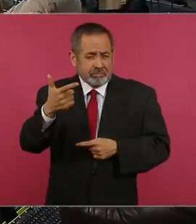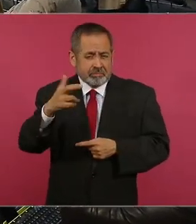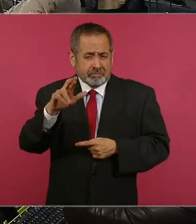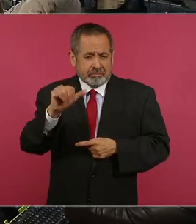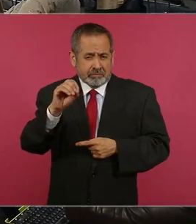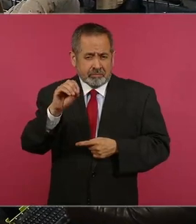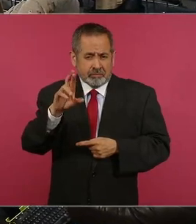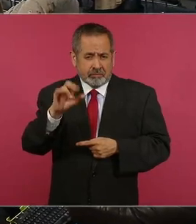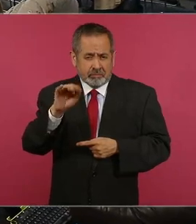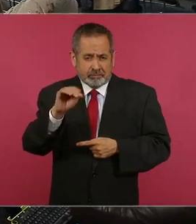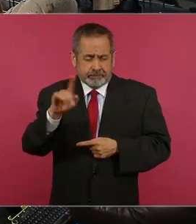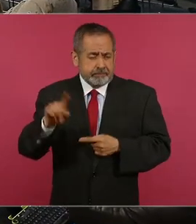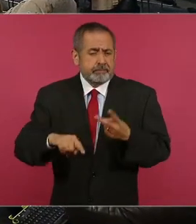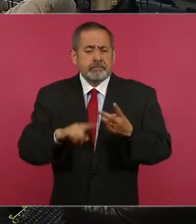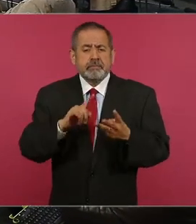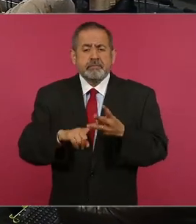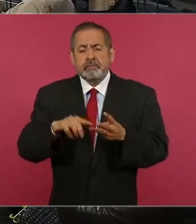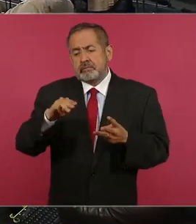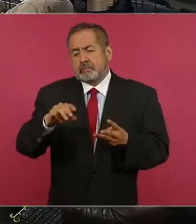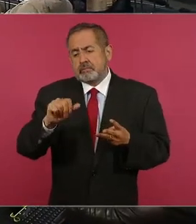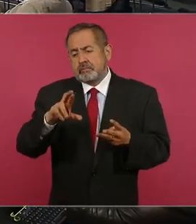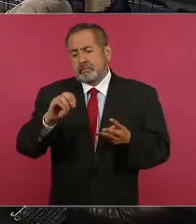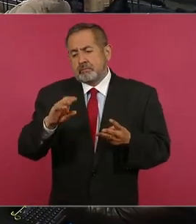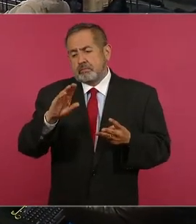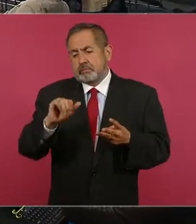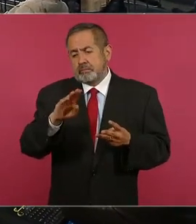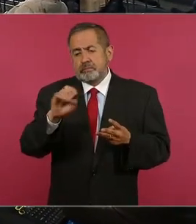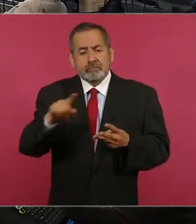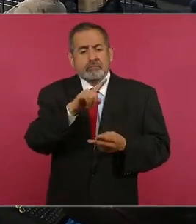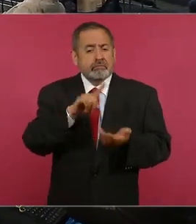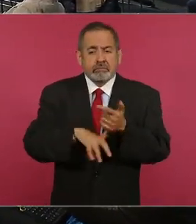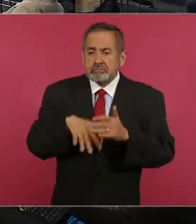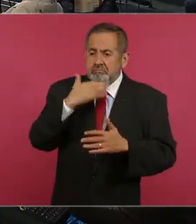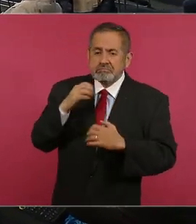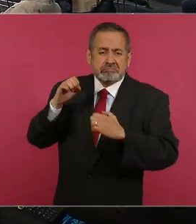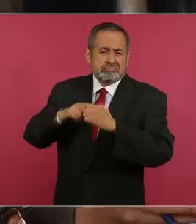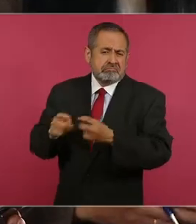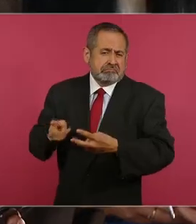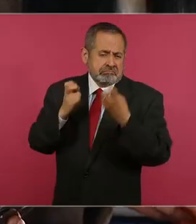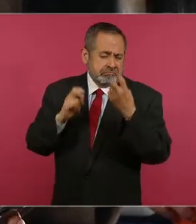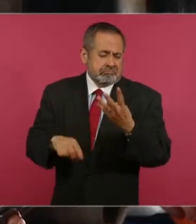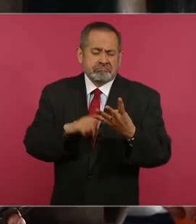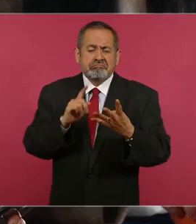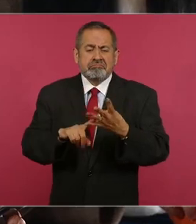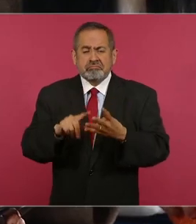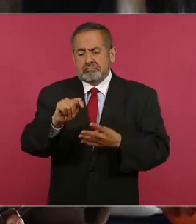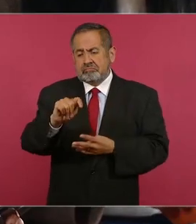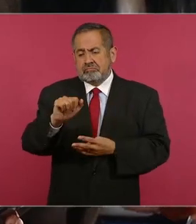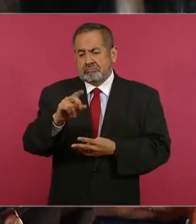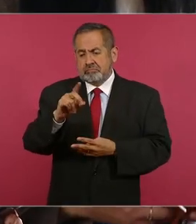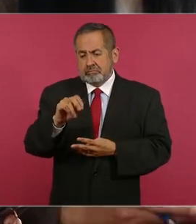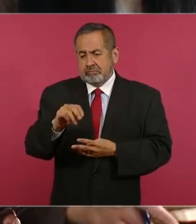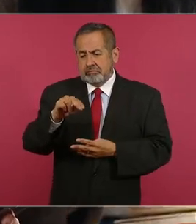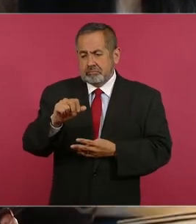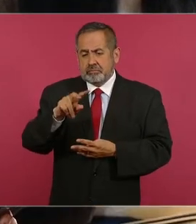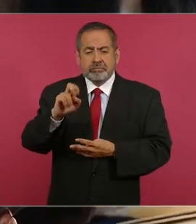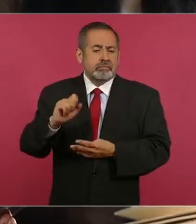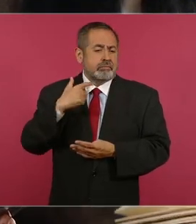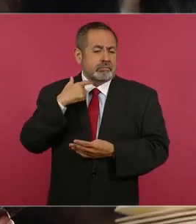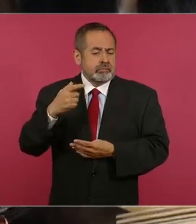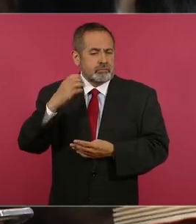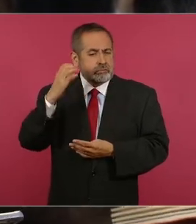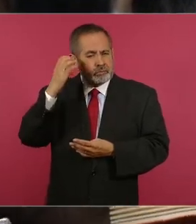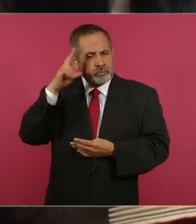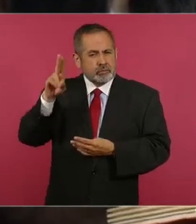También hablan de Mario Caballero, implicado en la estafa maestra, y Tadeo Nava, exalcalde de Cuautla, acusado de